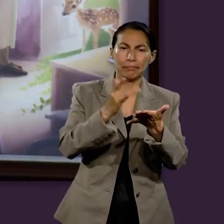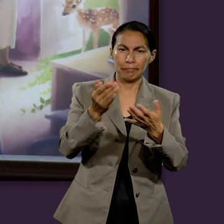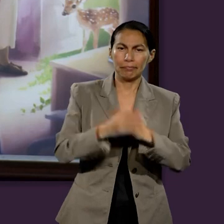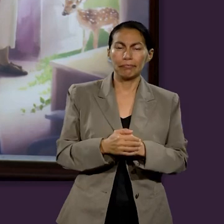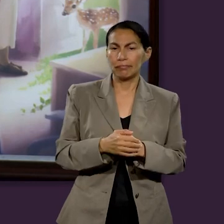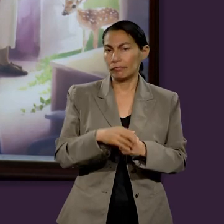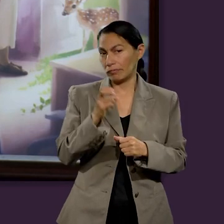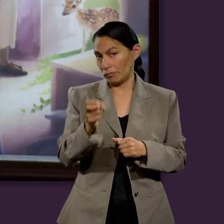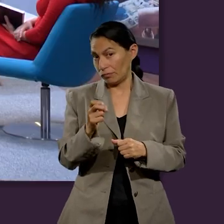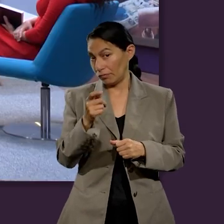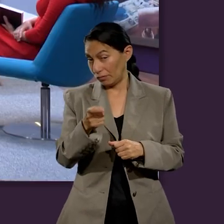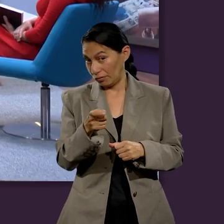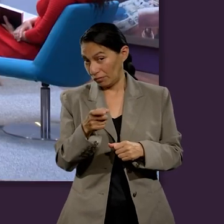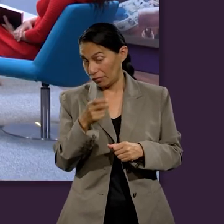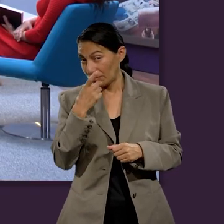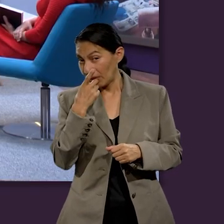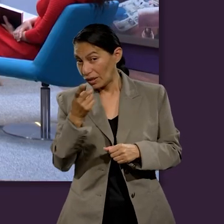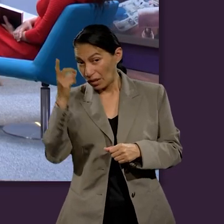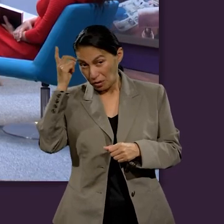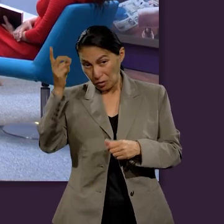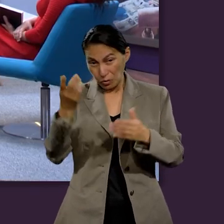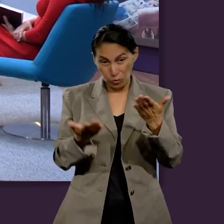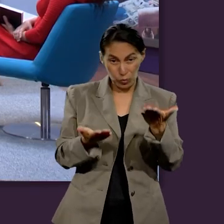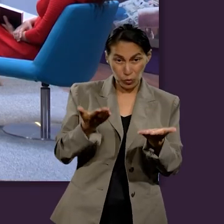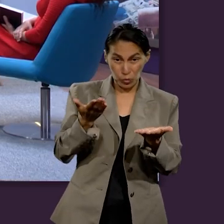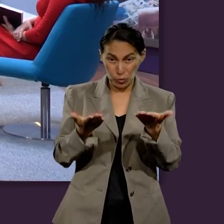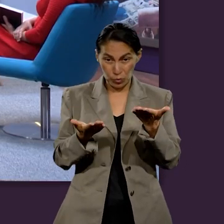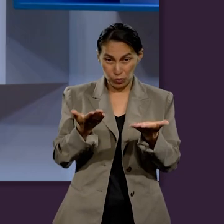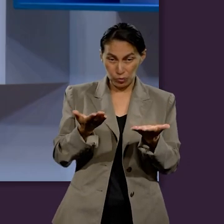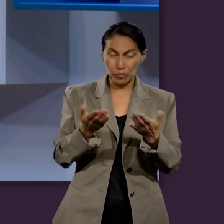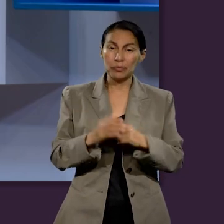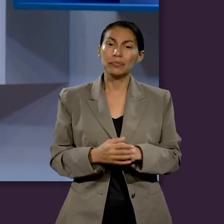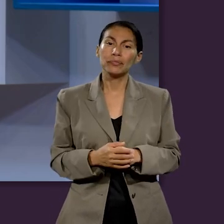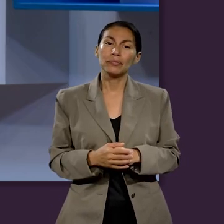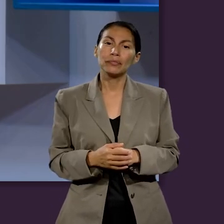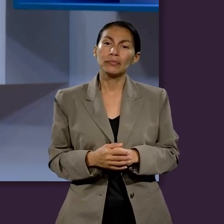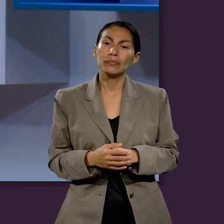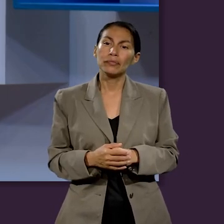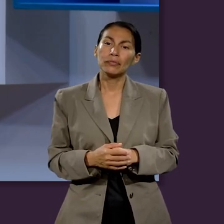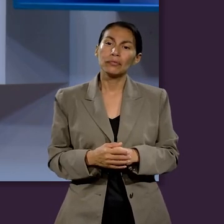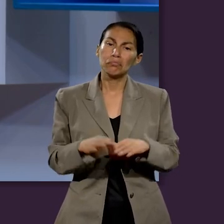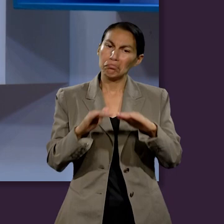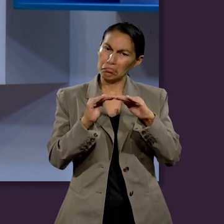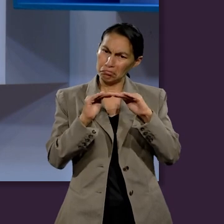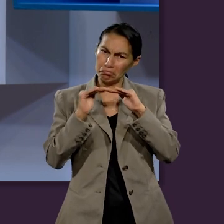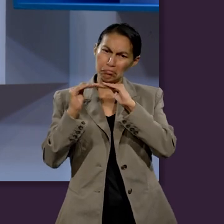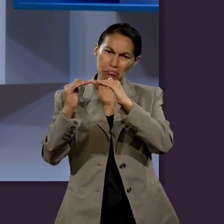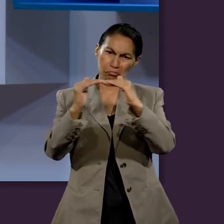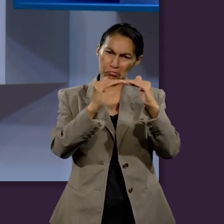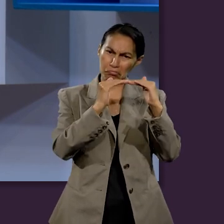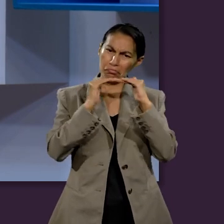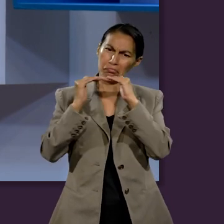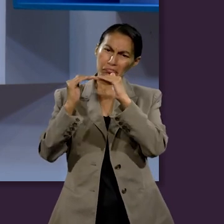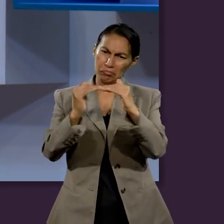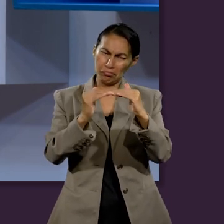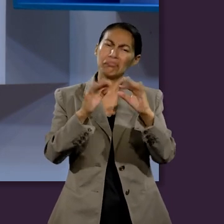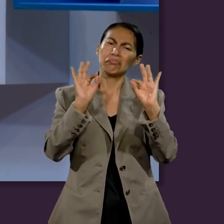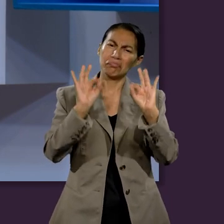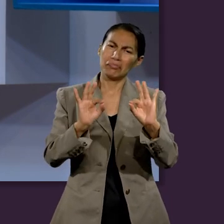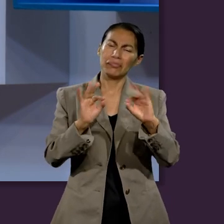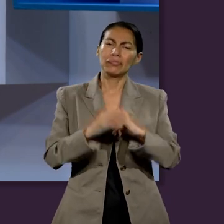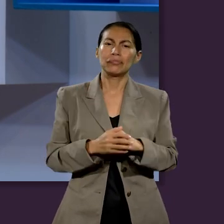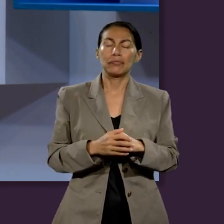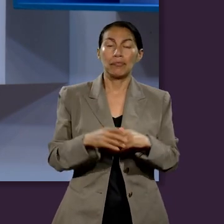Gracias. Entonces, esto nos habla de un Dios equitativo. El hecho de que los salvos participen del proceso de